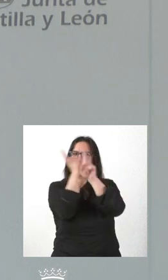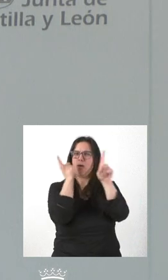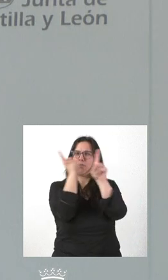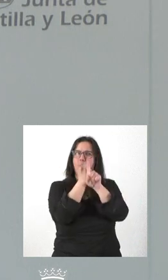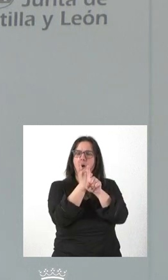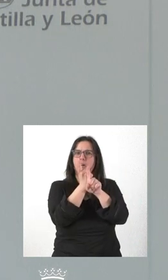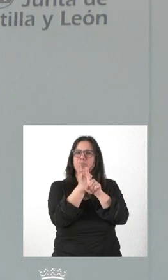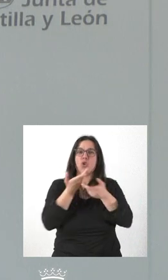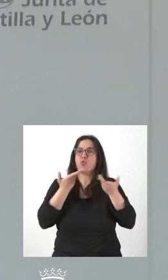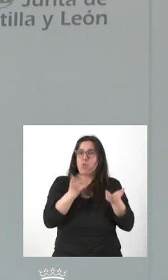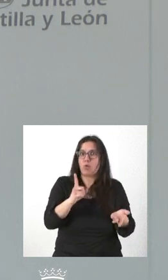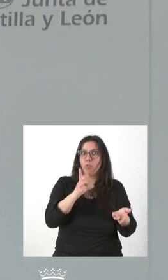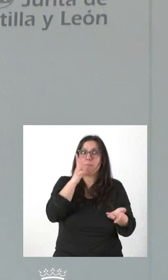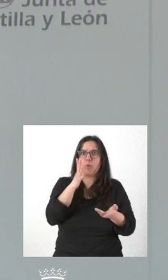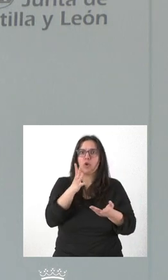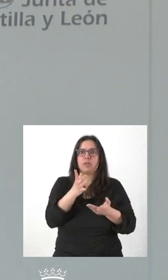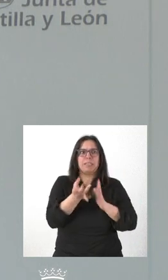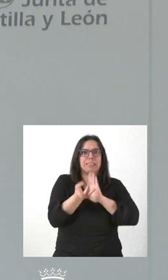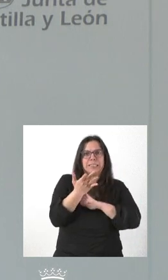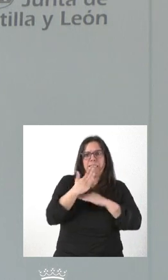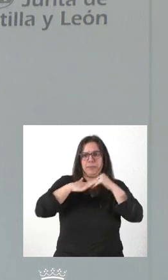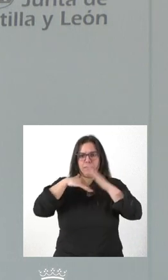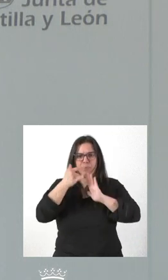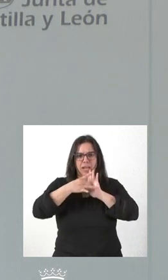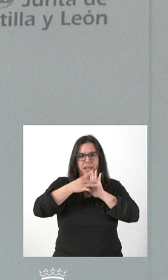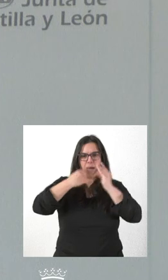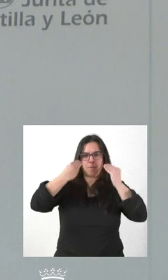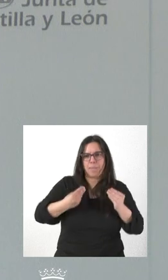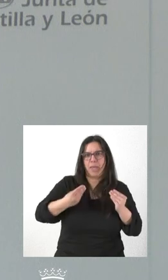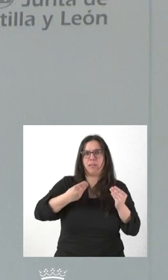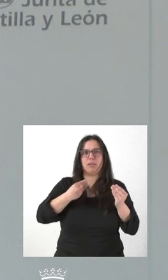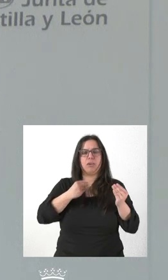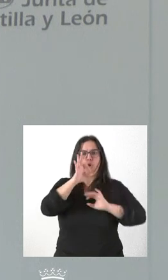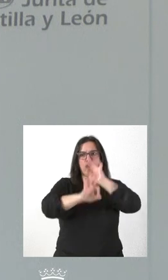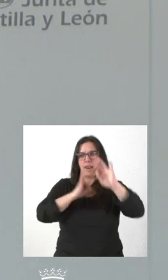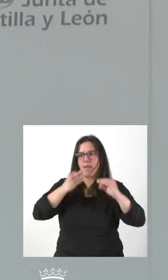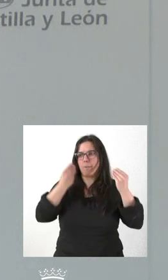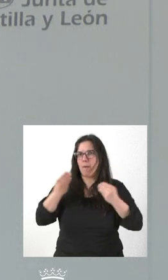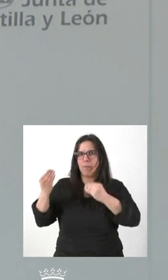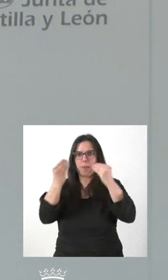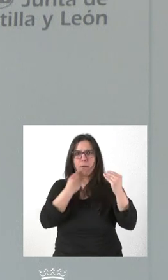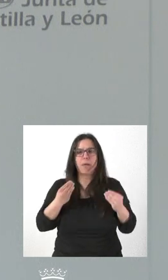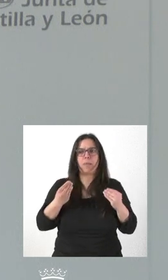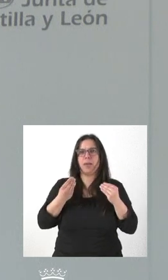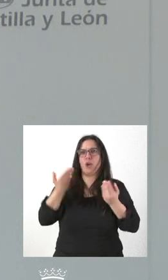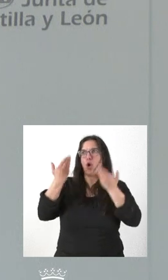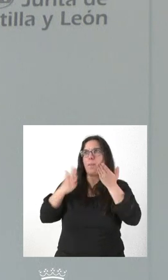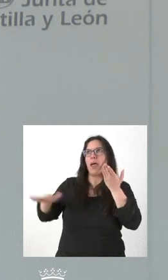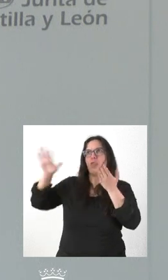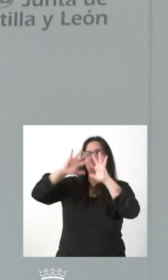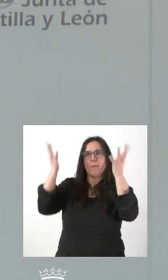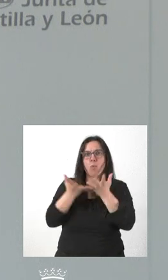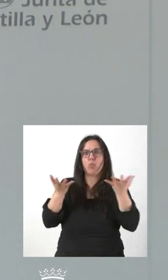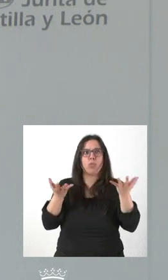porque son muy difíciles de construir, muy difíciles de darle calidad, muy difíciles de ubicarles en las mejores posiciones a nivel mundial y es muy fácil hablar